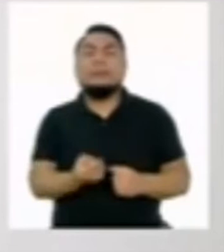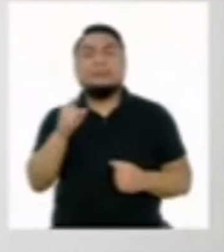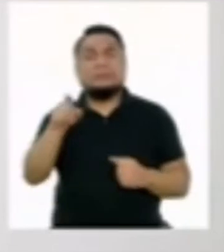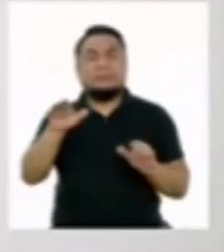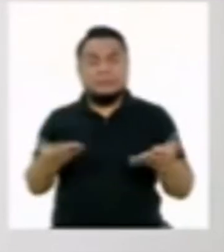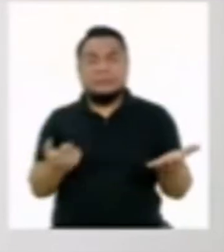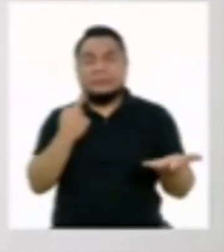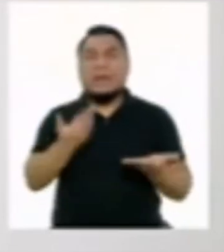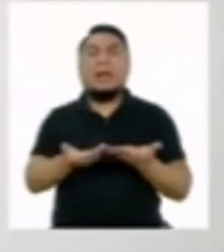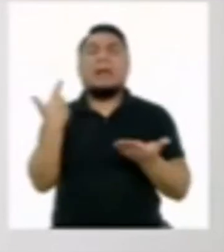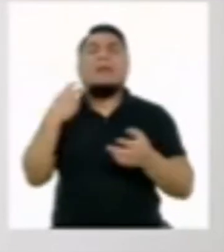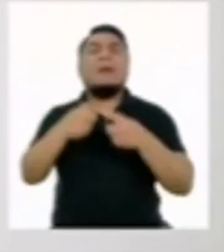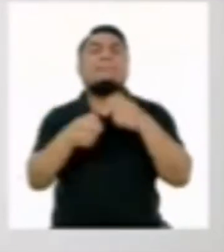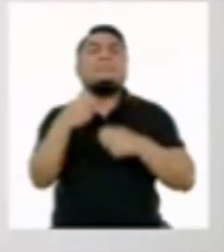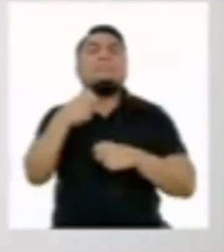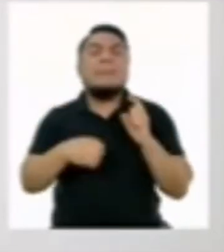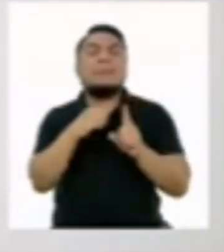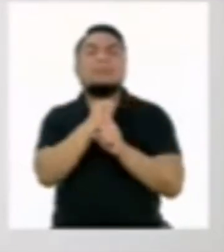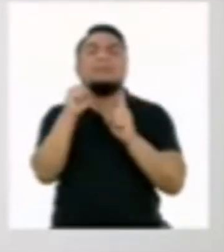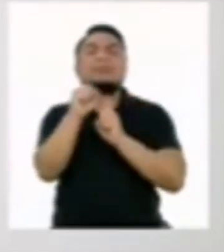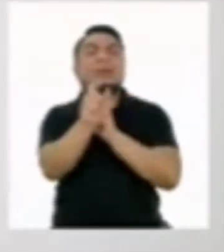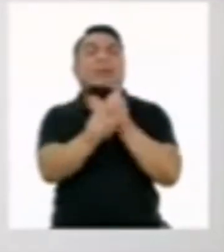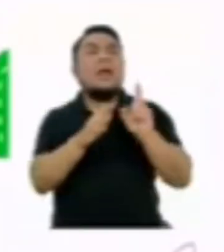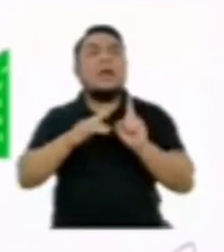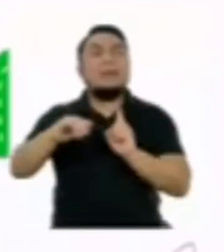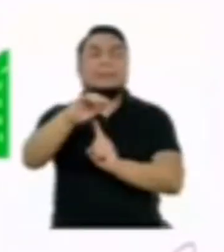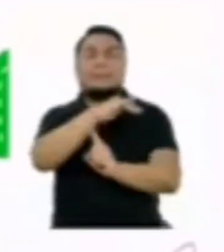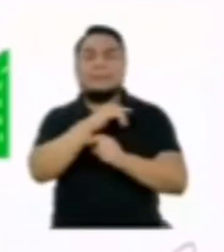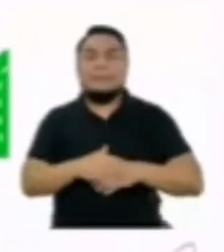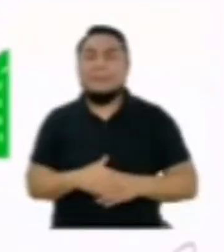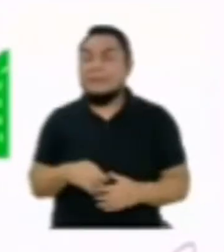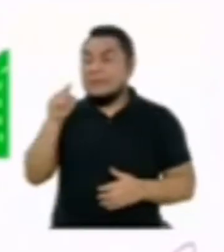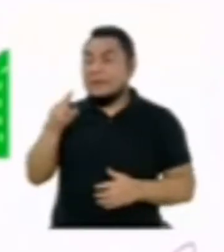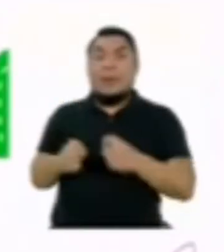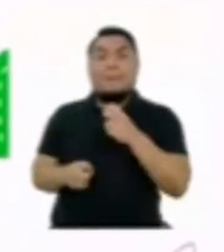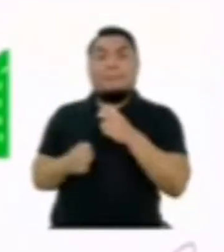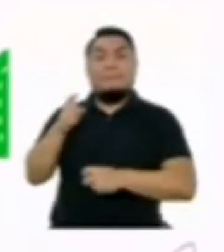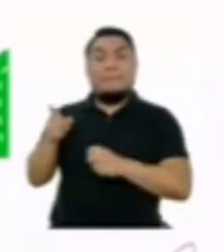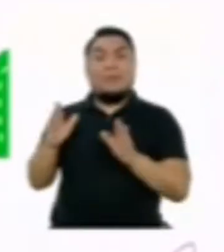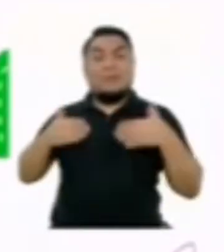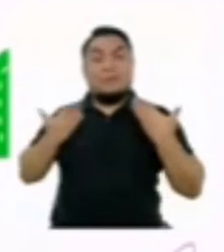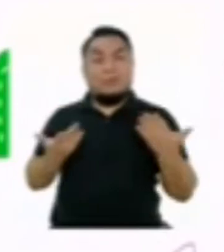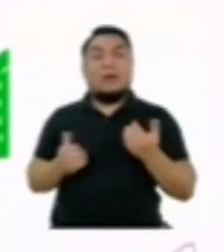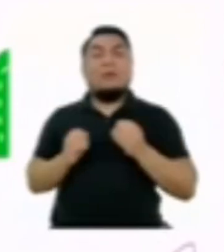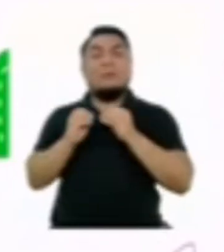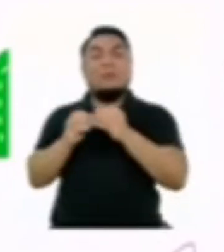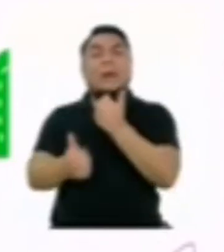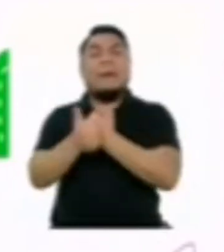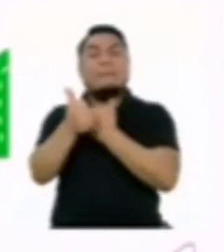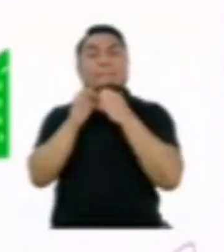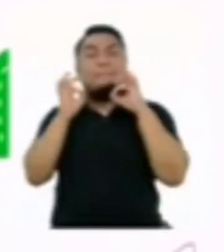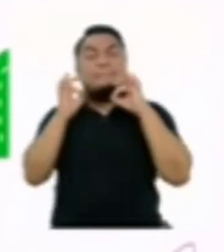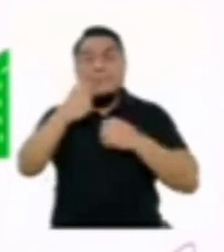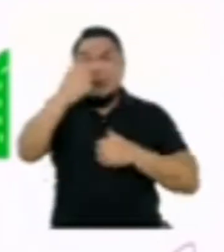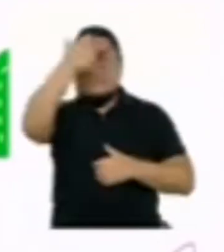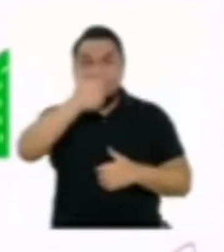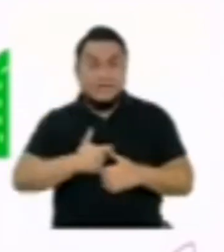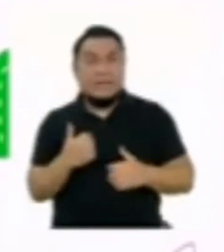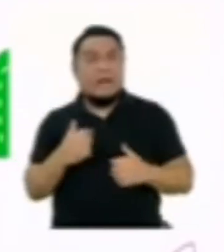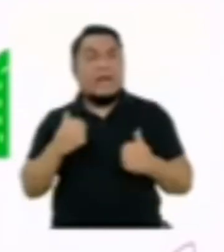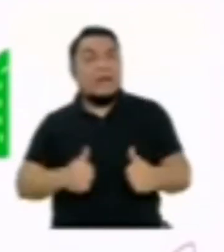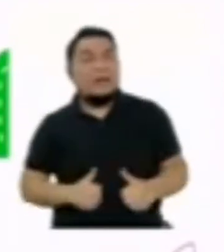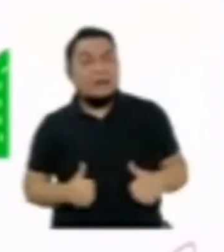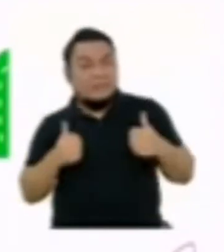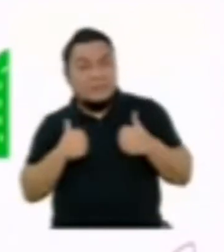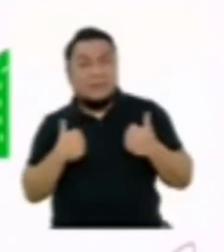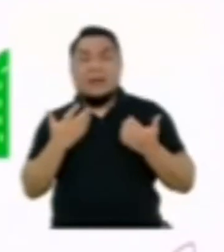que estamos ante problemas socioambientales. ¿Esos problemas pueden poner en peligro la vida humana, a los animales